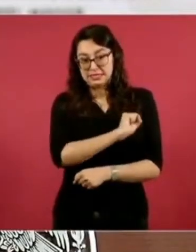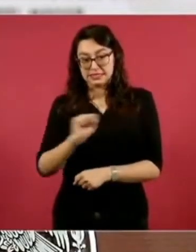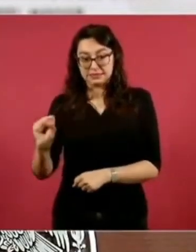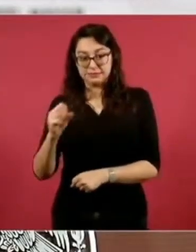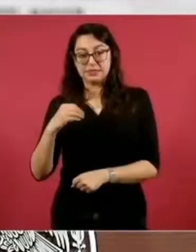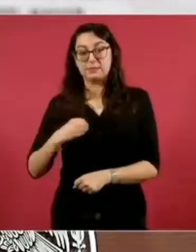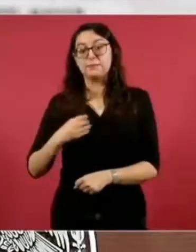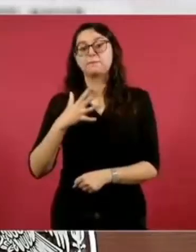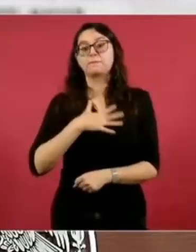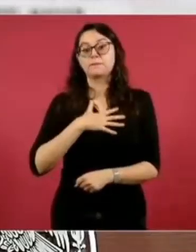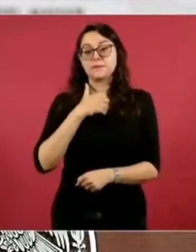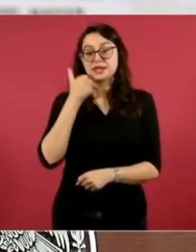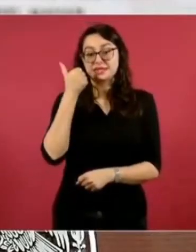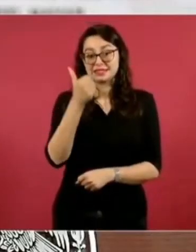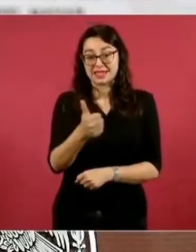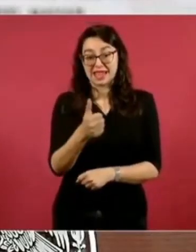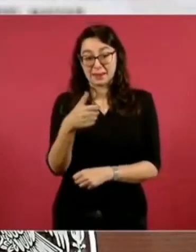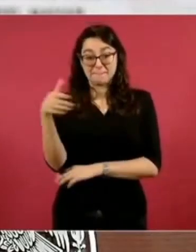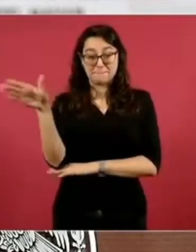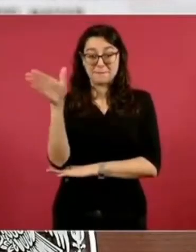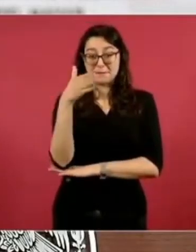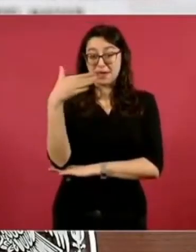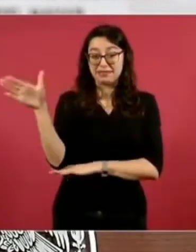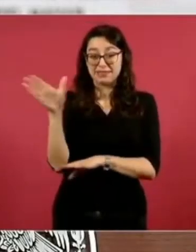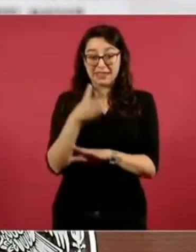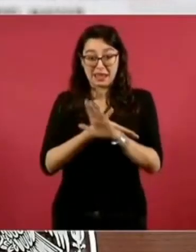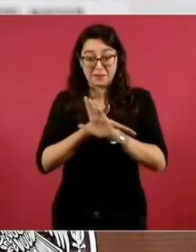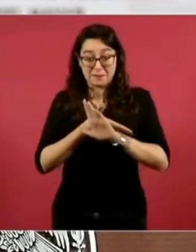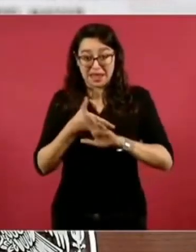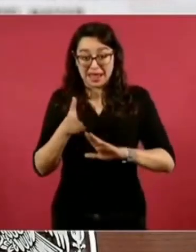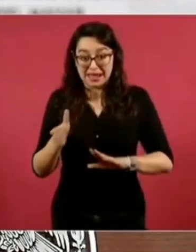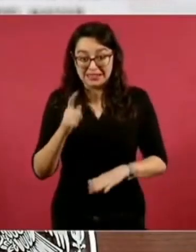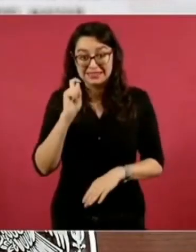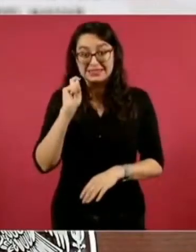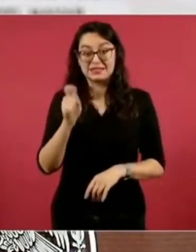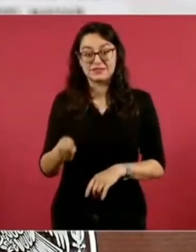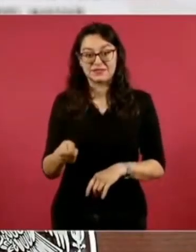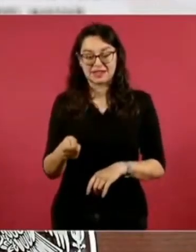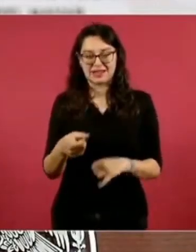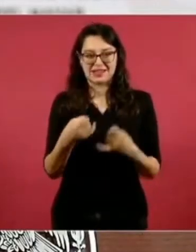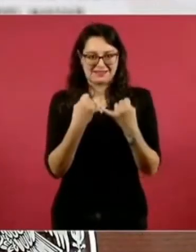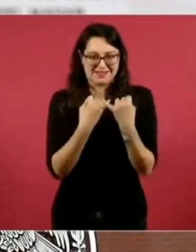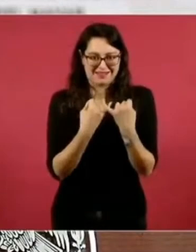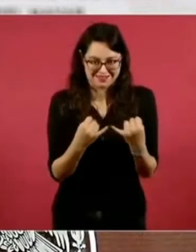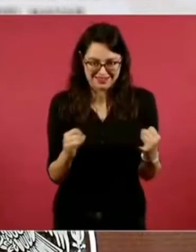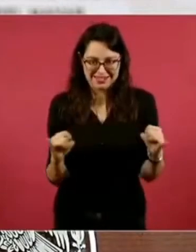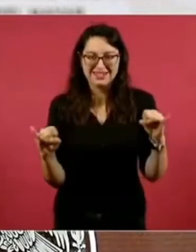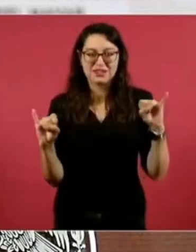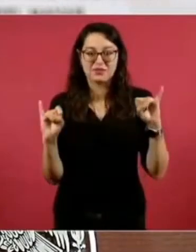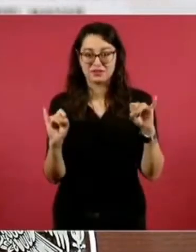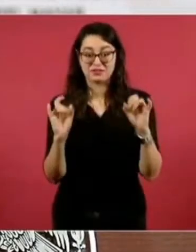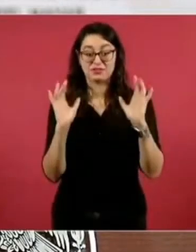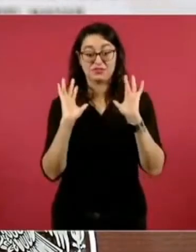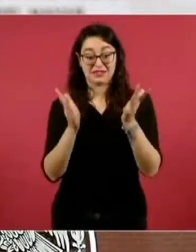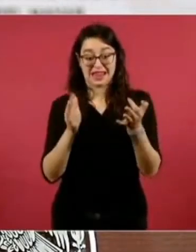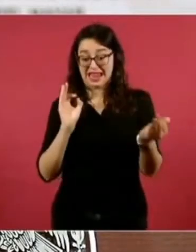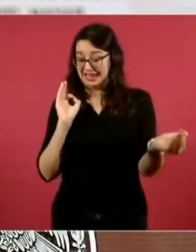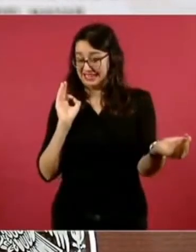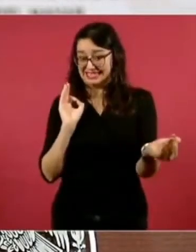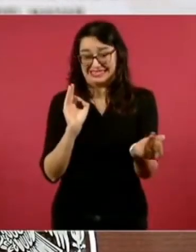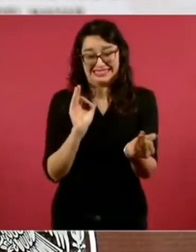El hoy se acerca, pero sin duda ese ayer que empezó fue muy asiago.